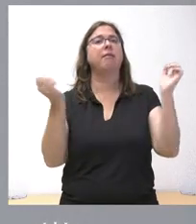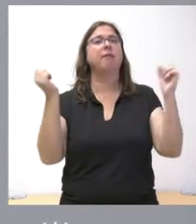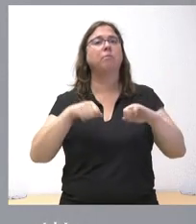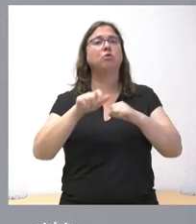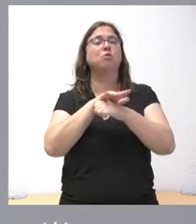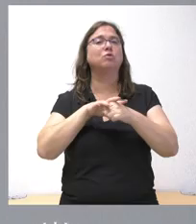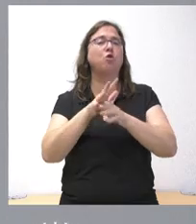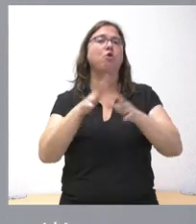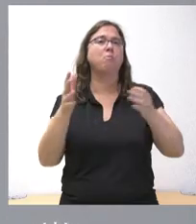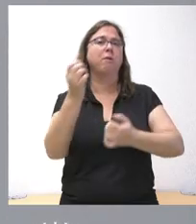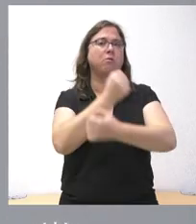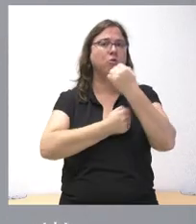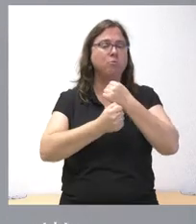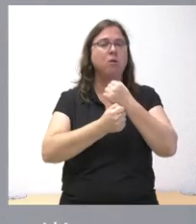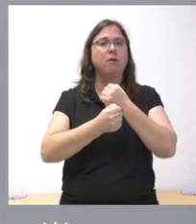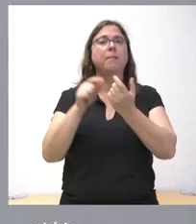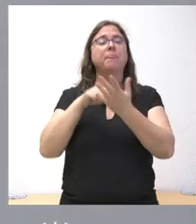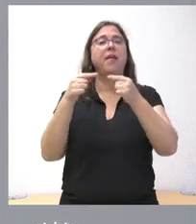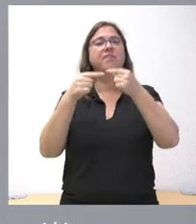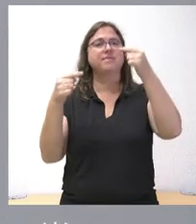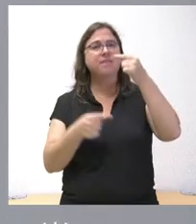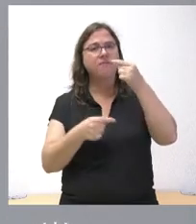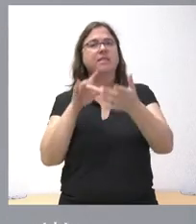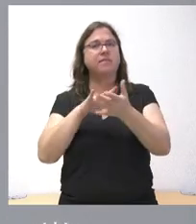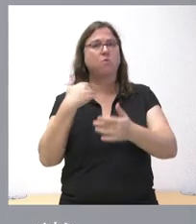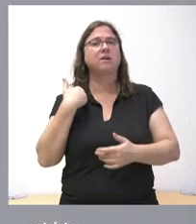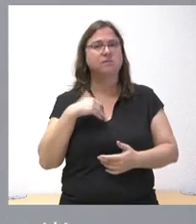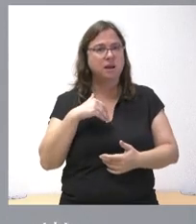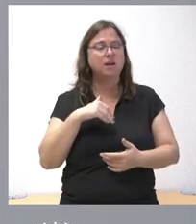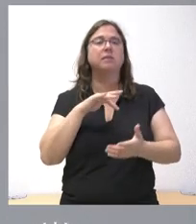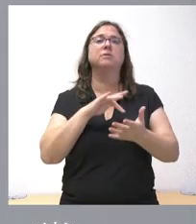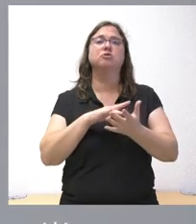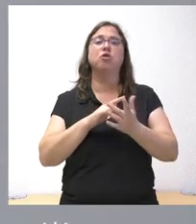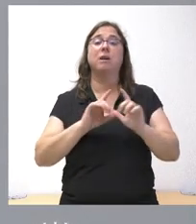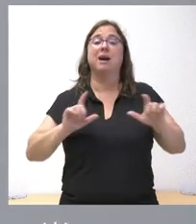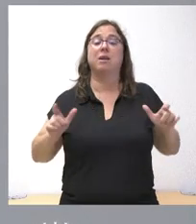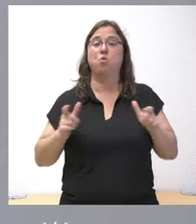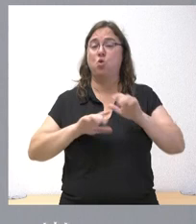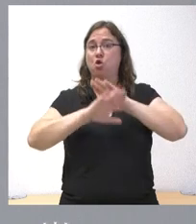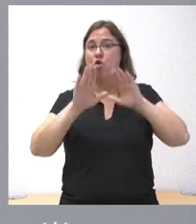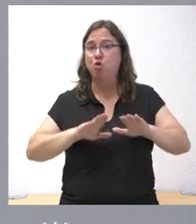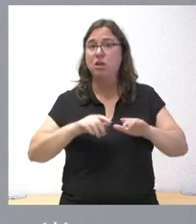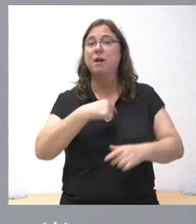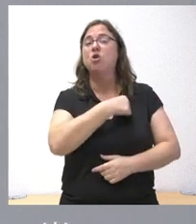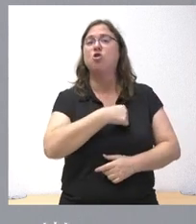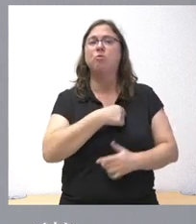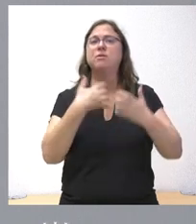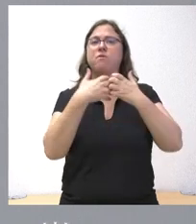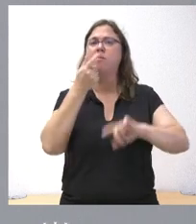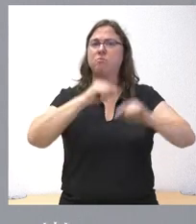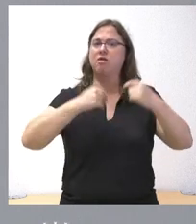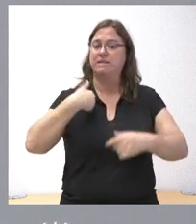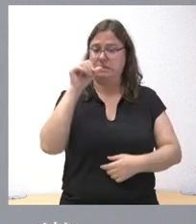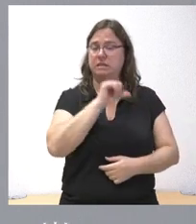macroeconómico, la referencia del déficit y deuda. Ya hemos hecho la última reunión de la Comisión Funcional del Presupuesto esta misma